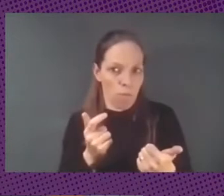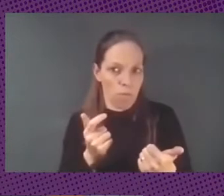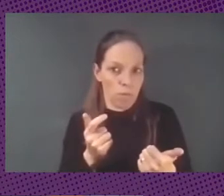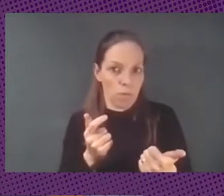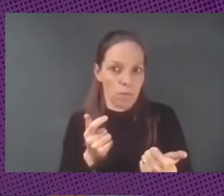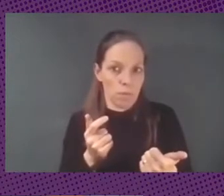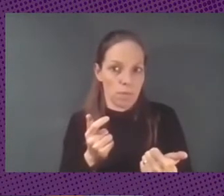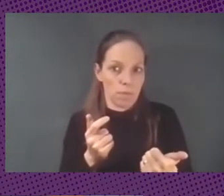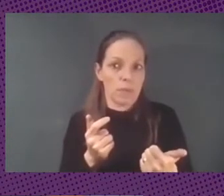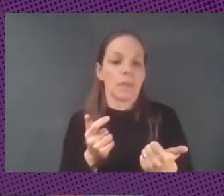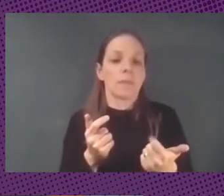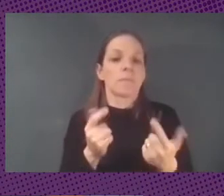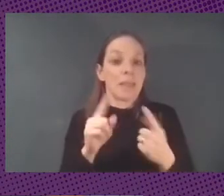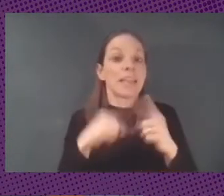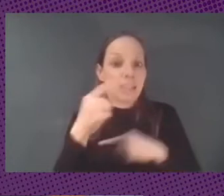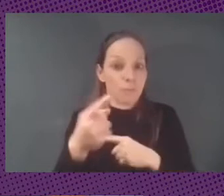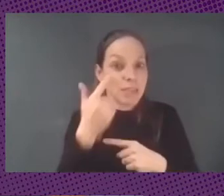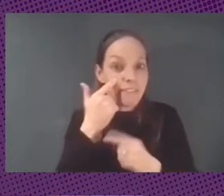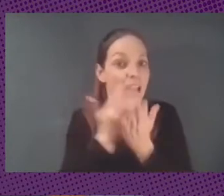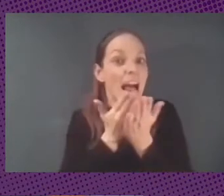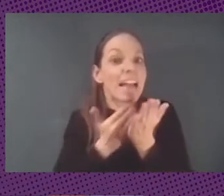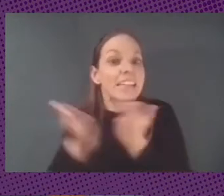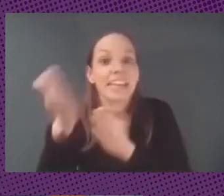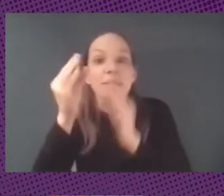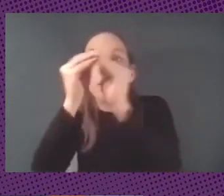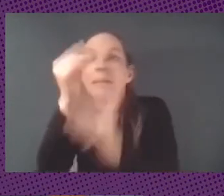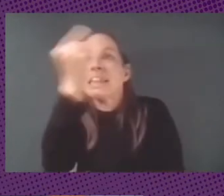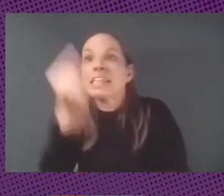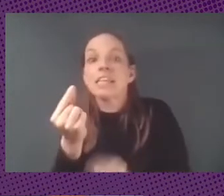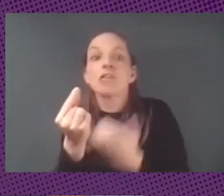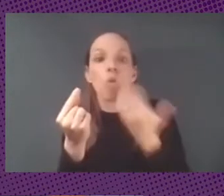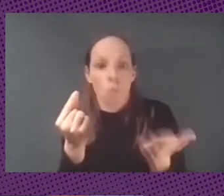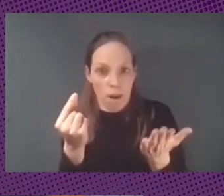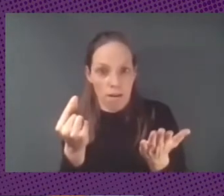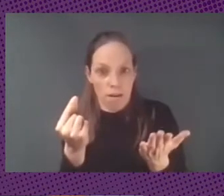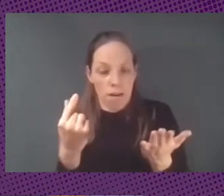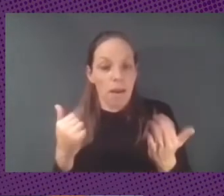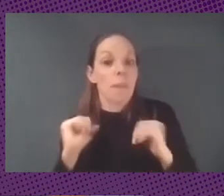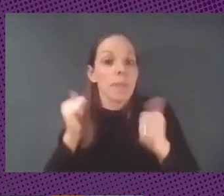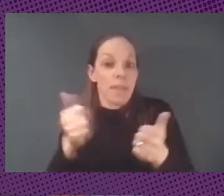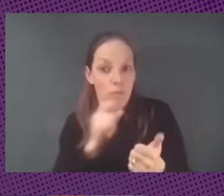pero después hay que imaginar la alternativa ¿y por dónde se empieza? ¿por dónde se ponen los primeros pasos?